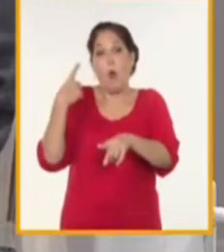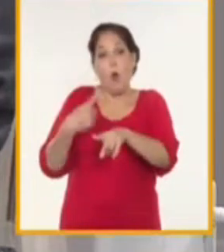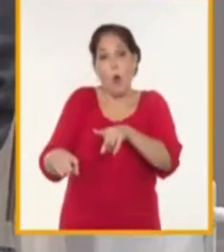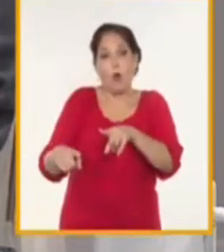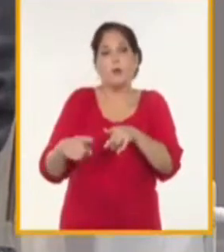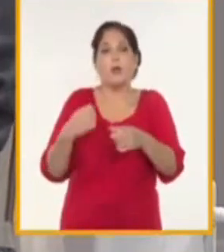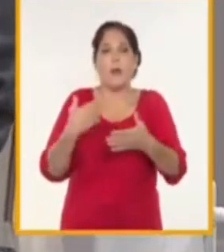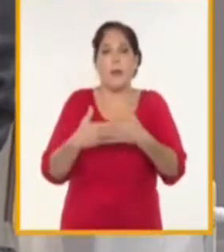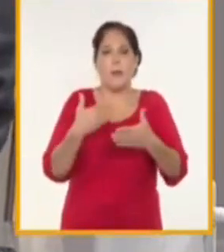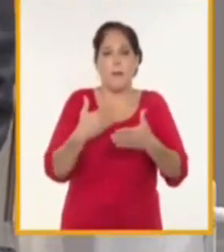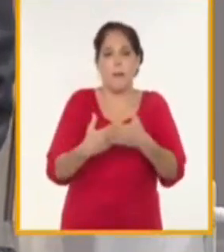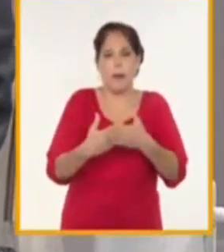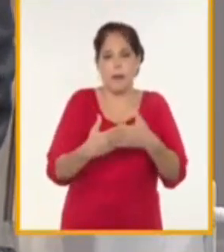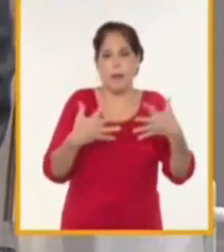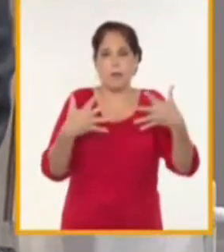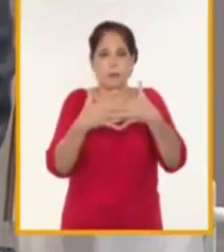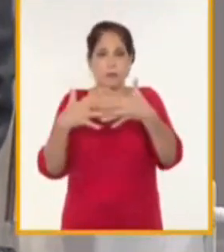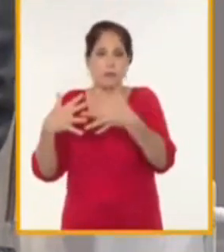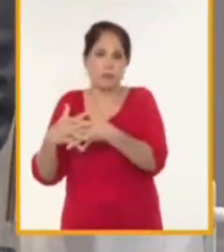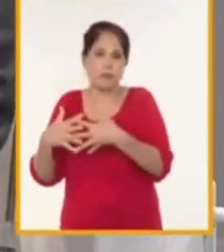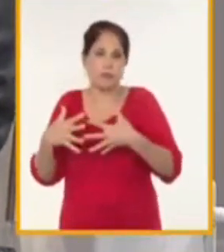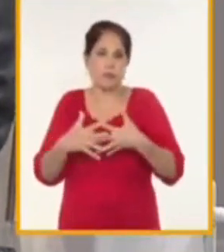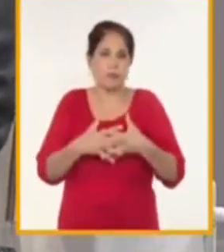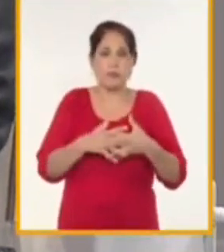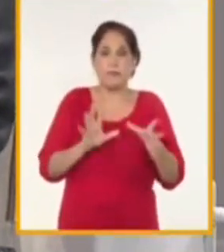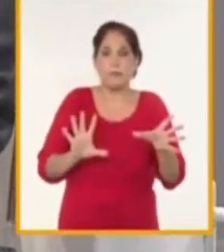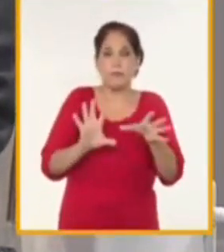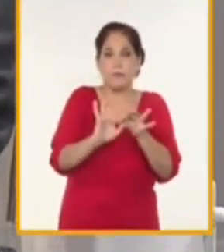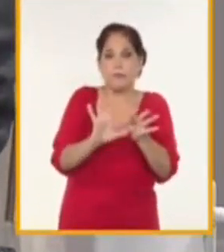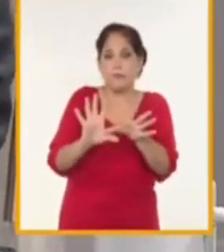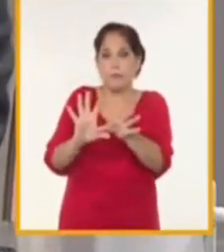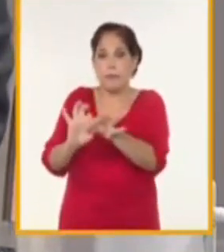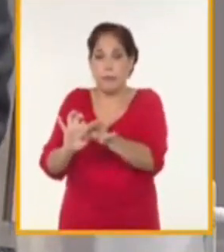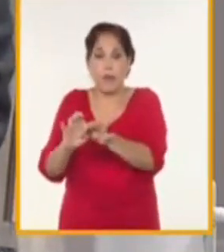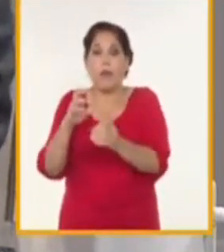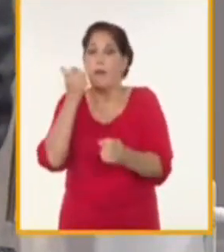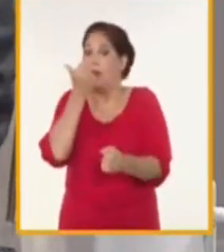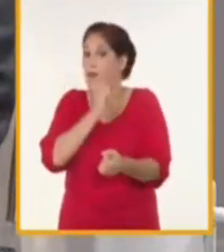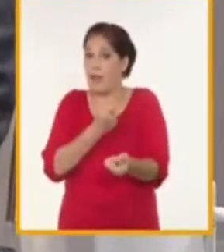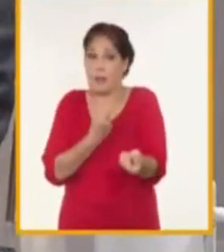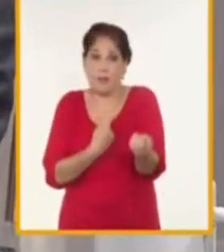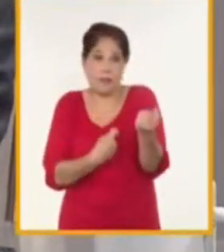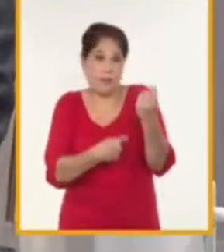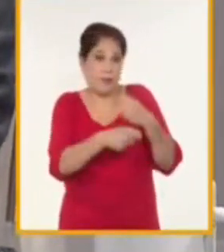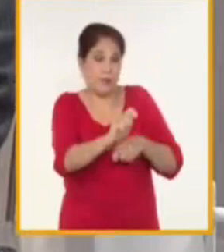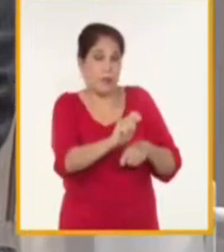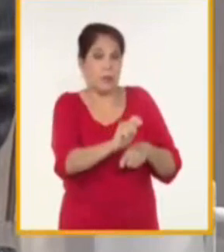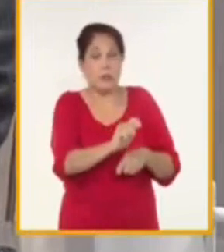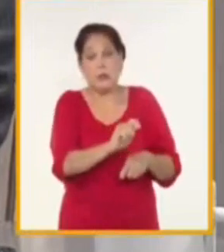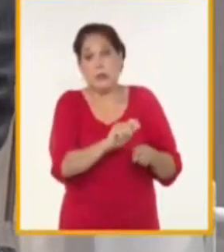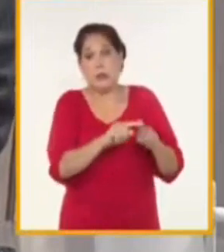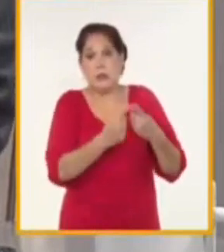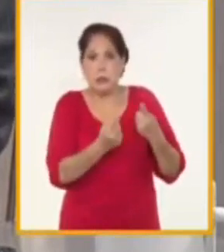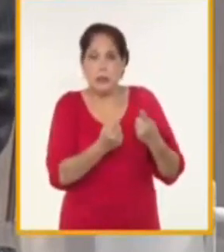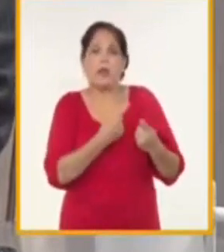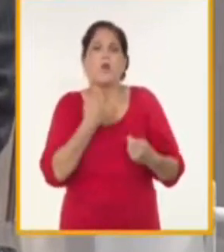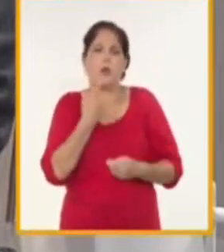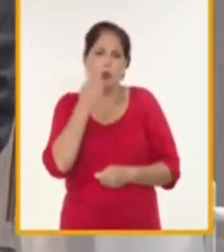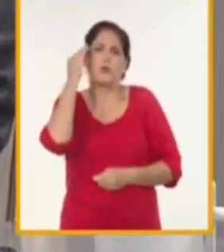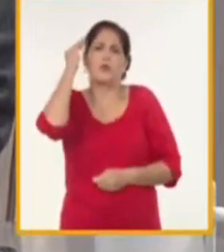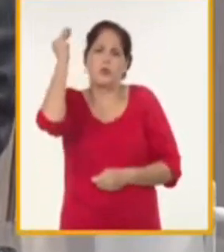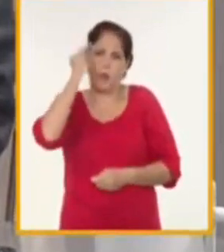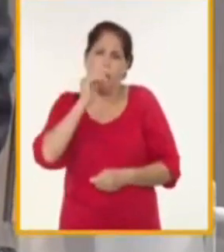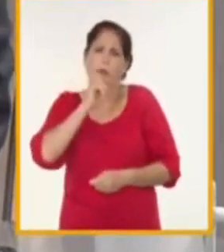productoras del resto de la economía es muy fácil poder importar y comercializar sin riesgo alguno para quien está